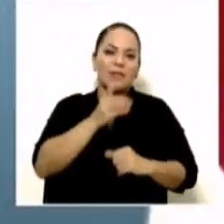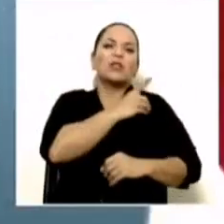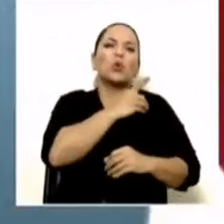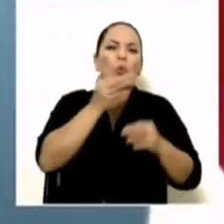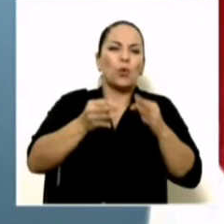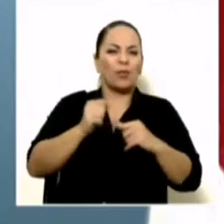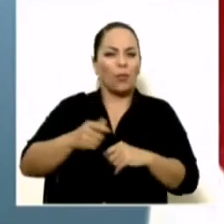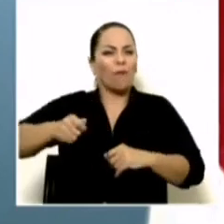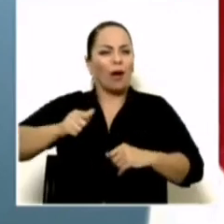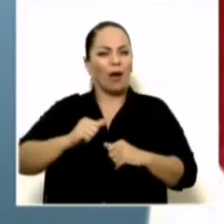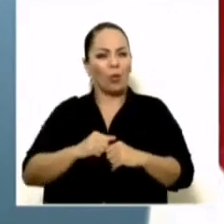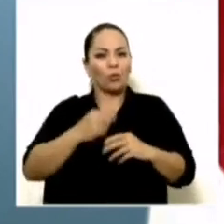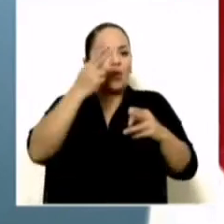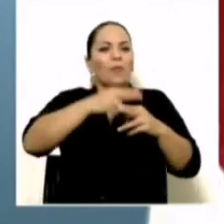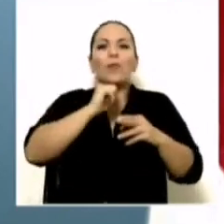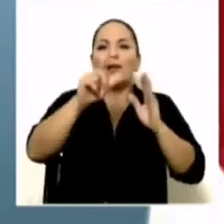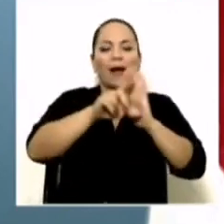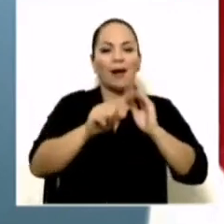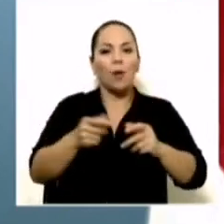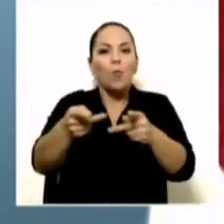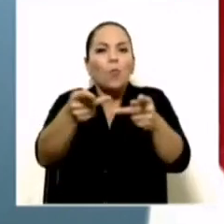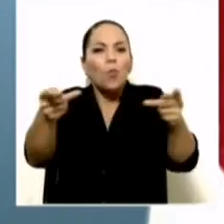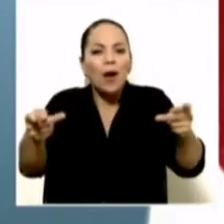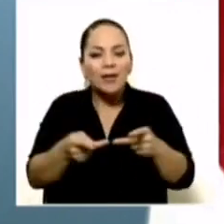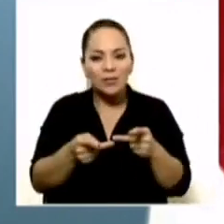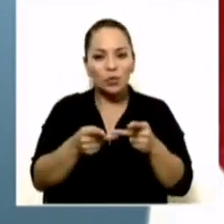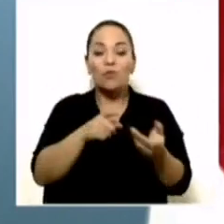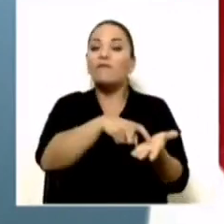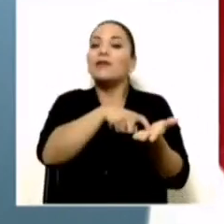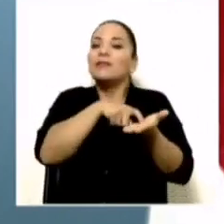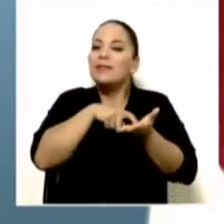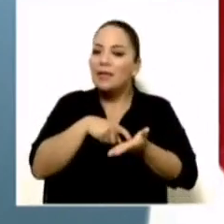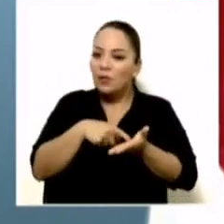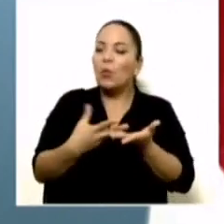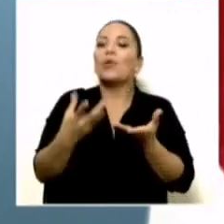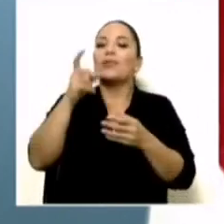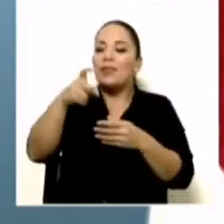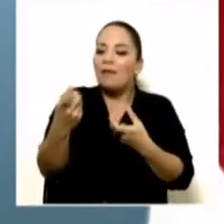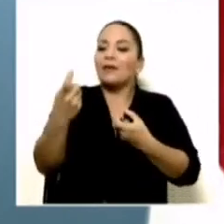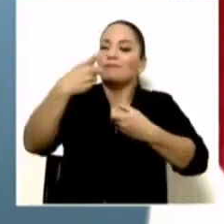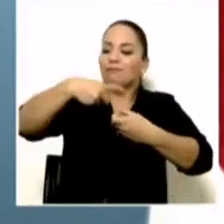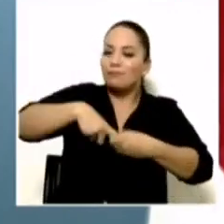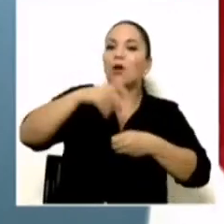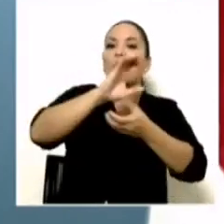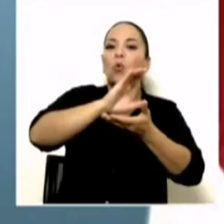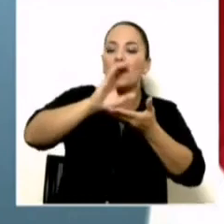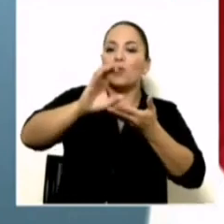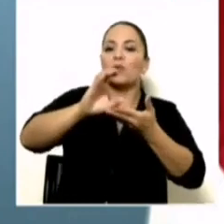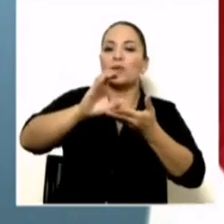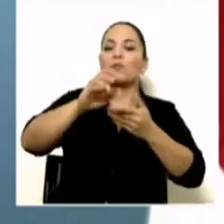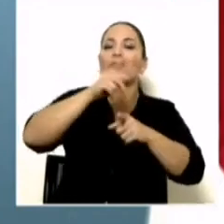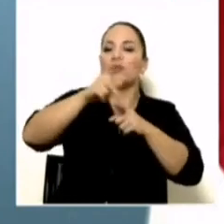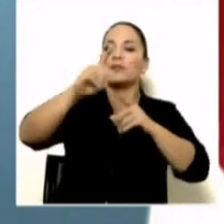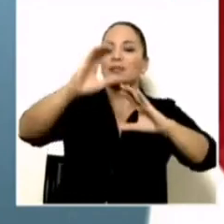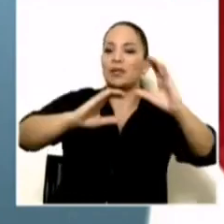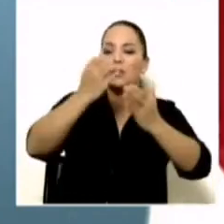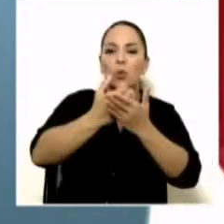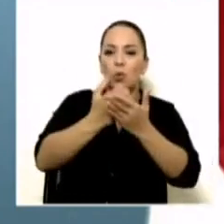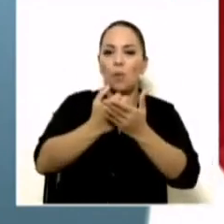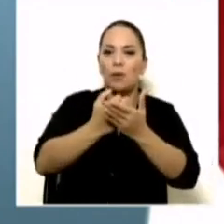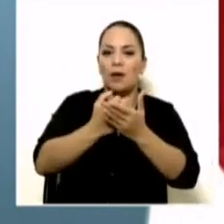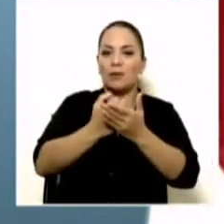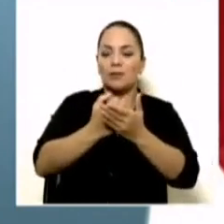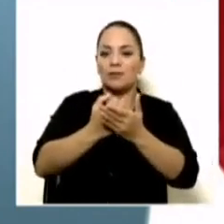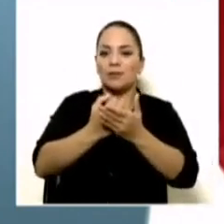que es abogado en un puesto que tenía como requisito estar incorporado al Colegio de Profesionales en Ciencias